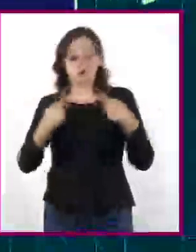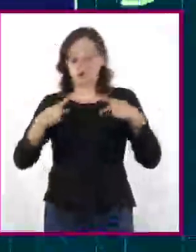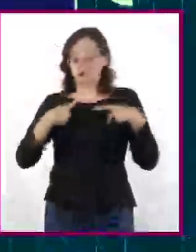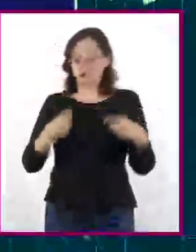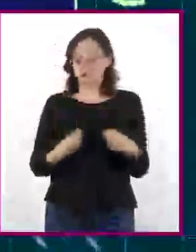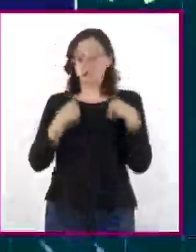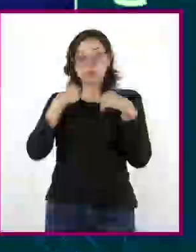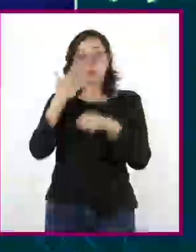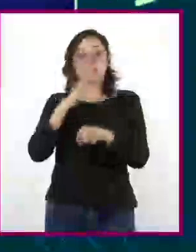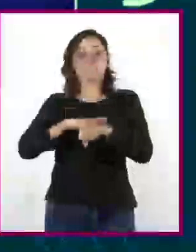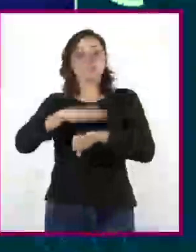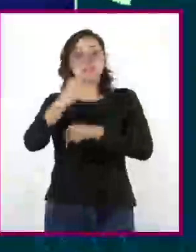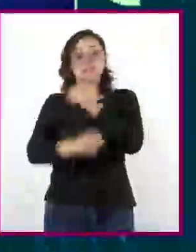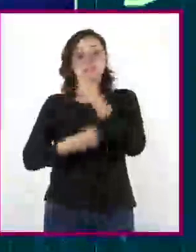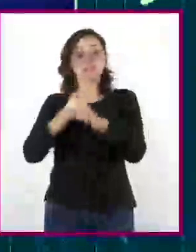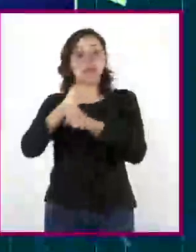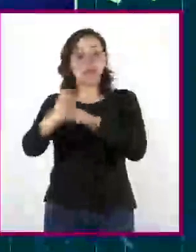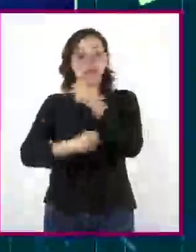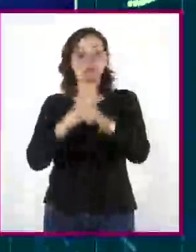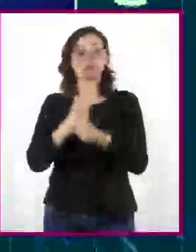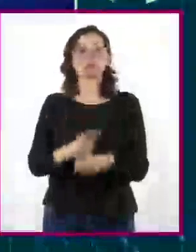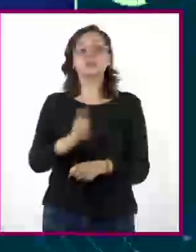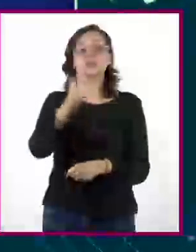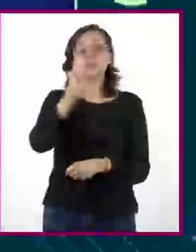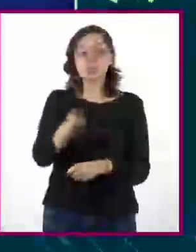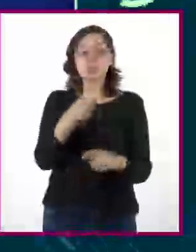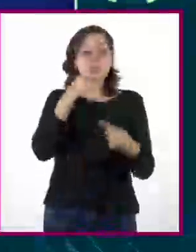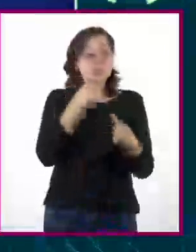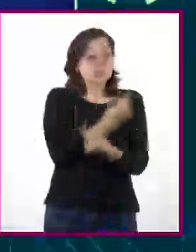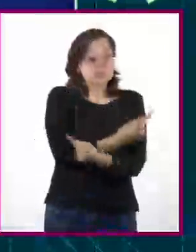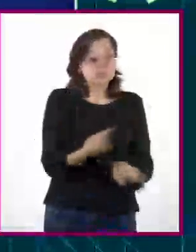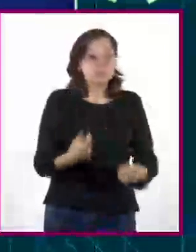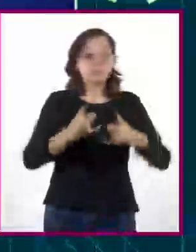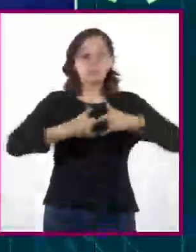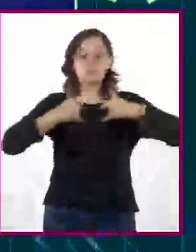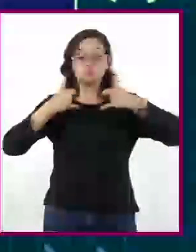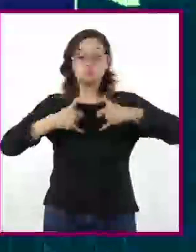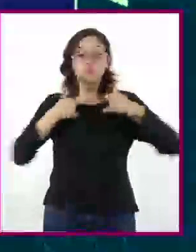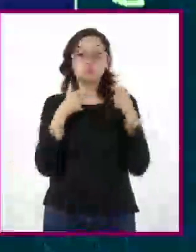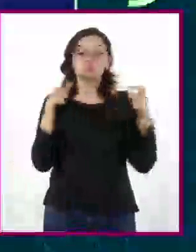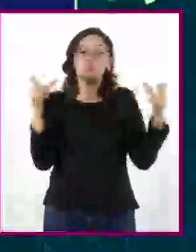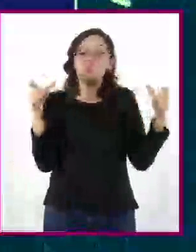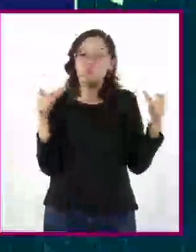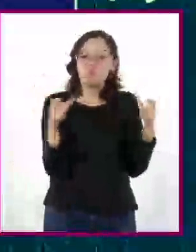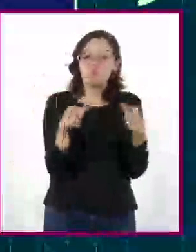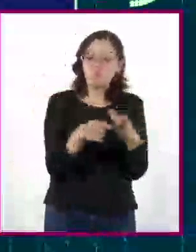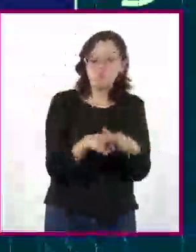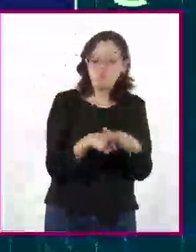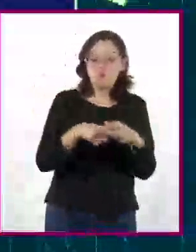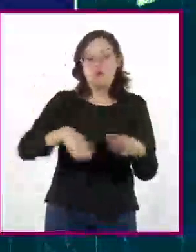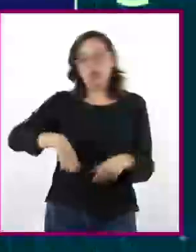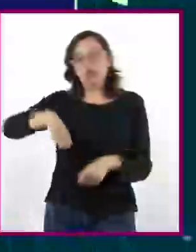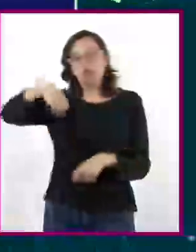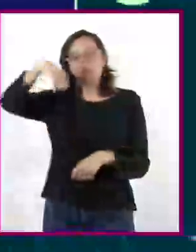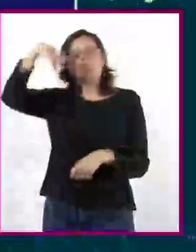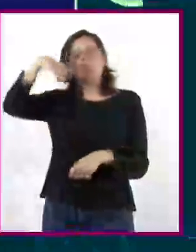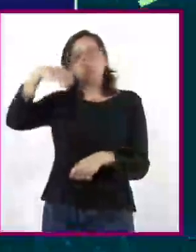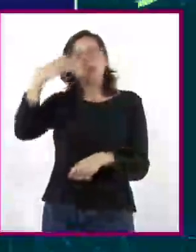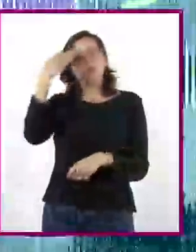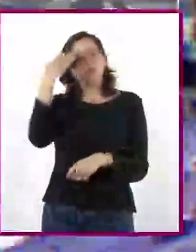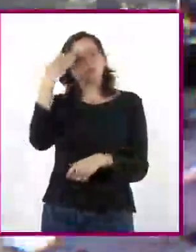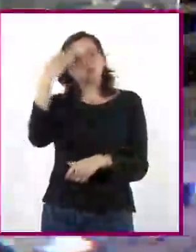aumentando. Es decir, la población infantil y adolescente es cada vez menor y la adulta más longeva.